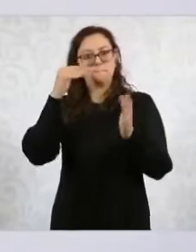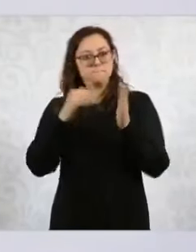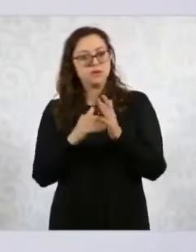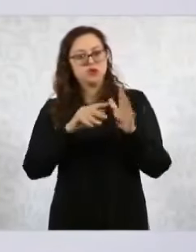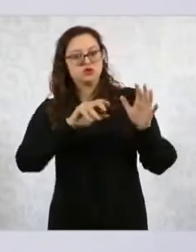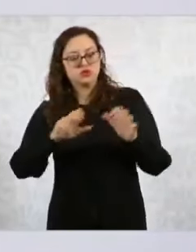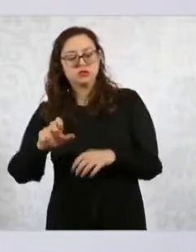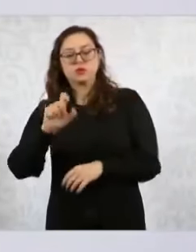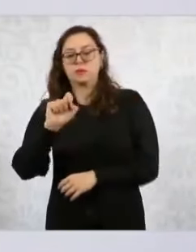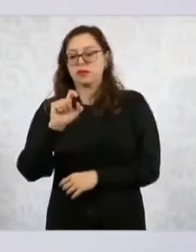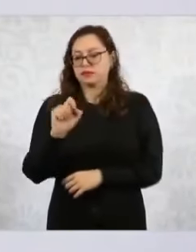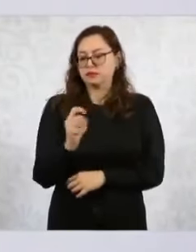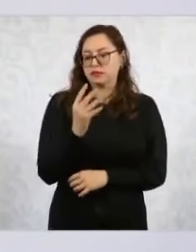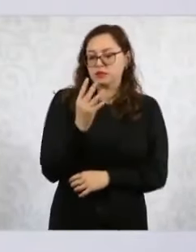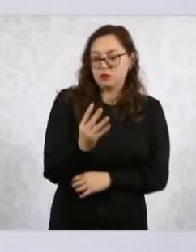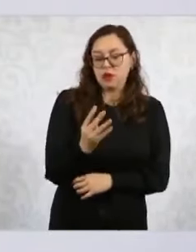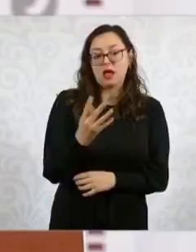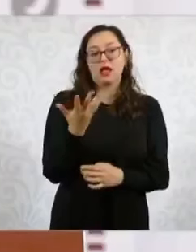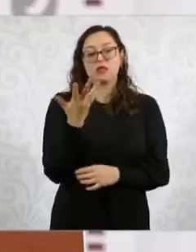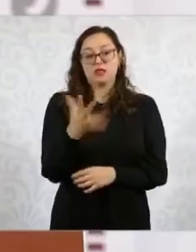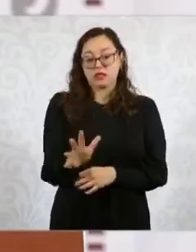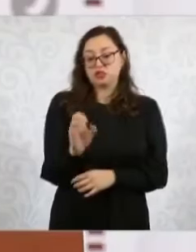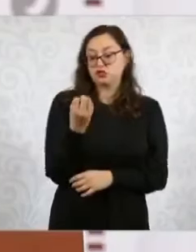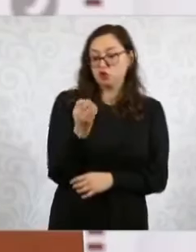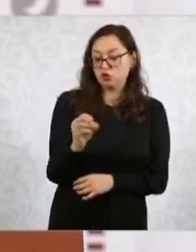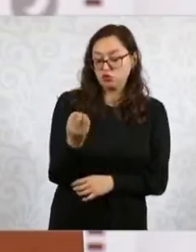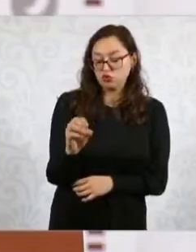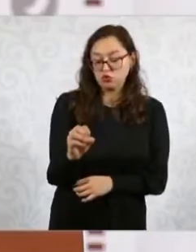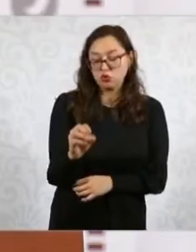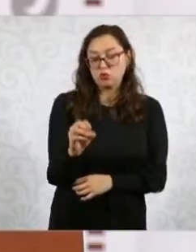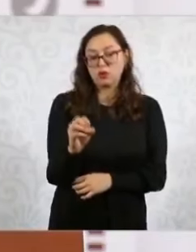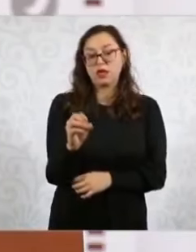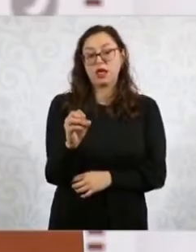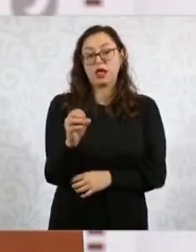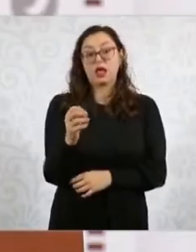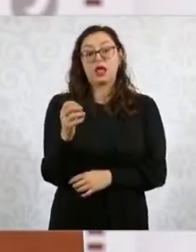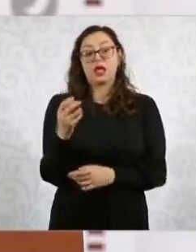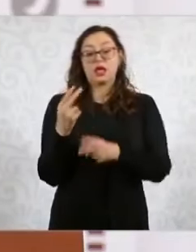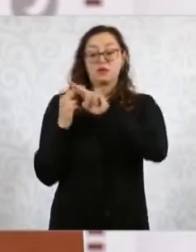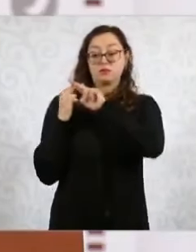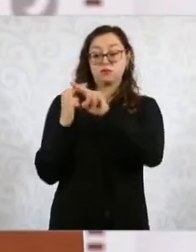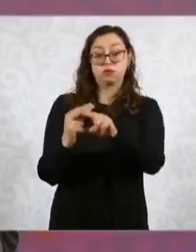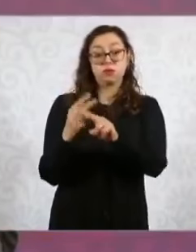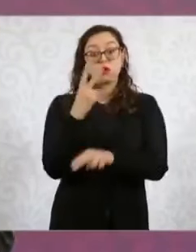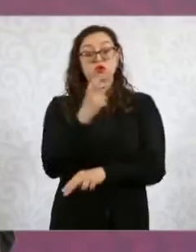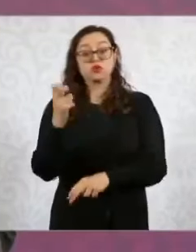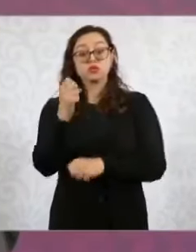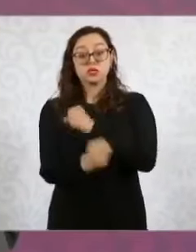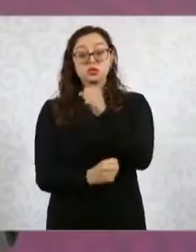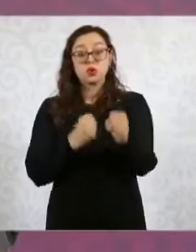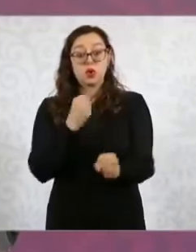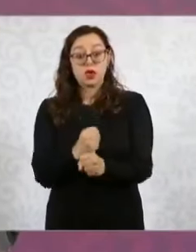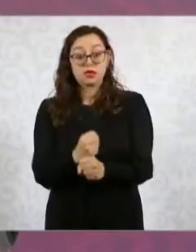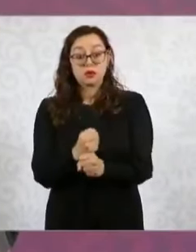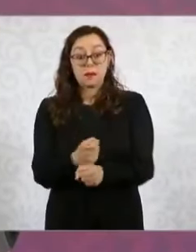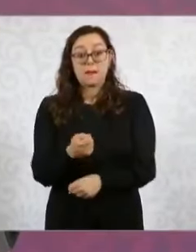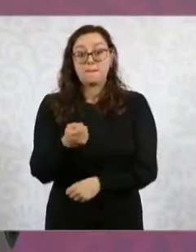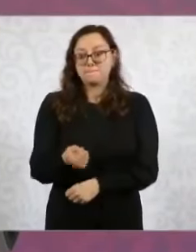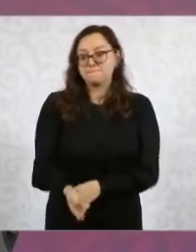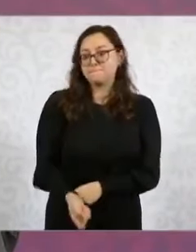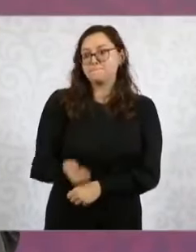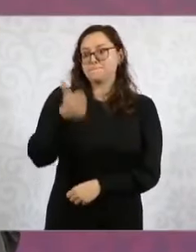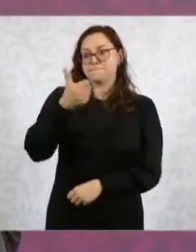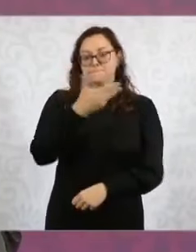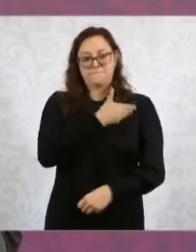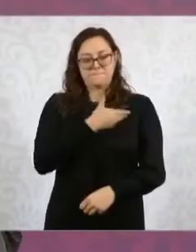4 de octubre. El 10 de octubre se cumplen 200 años de la entrada del primer presidente de